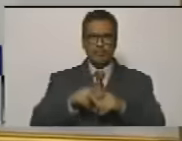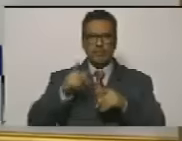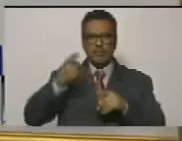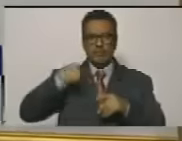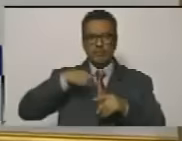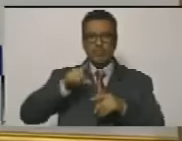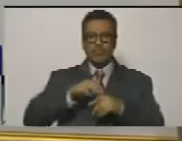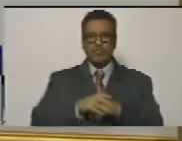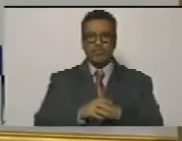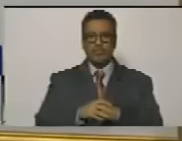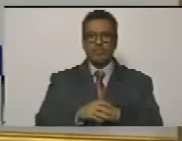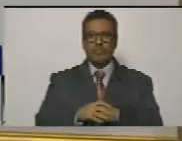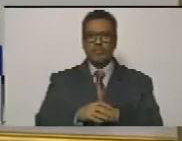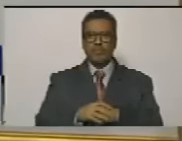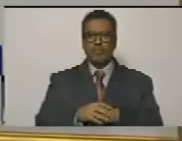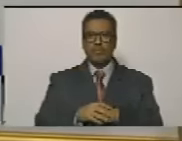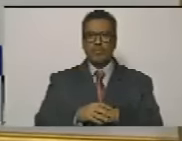que cuenta